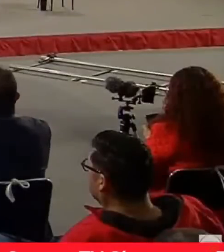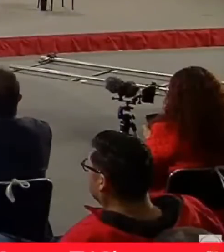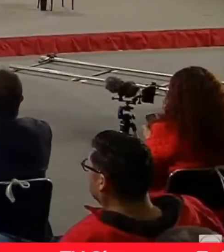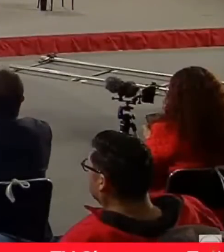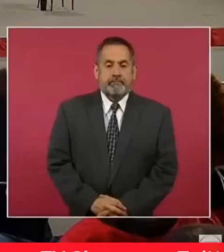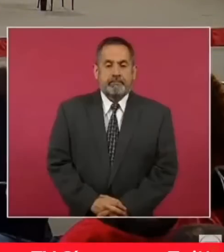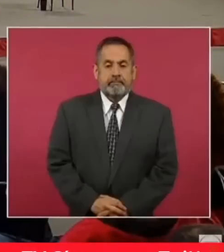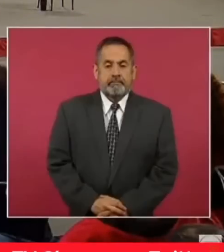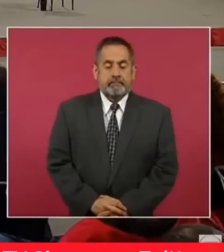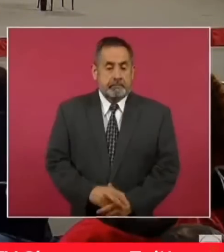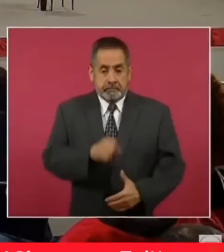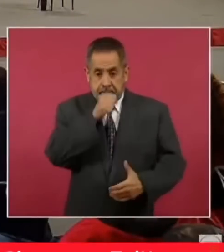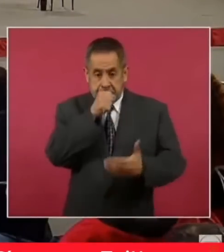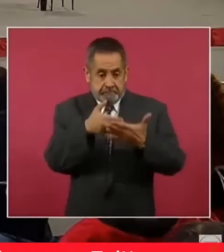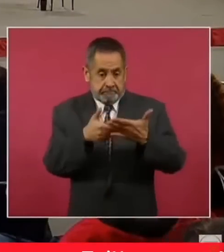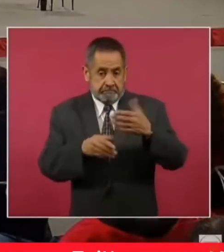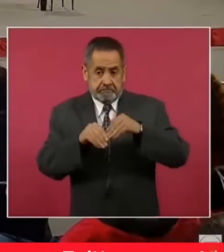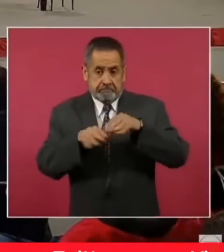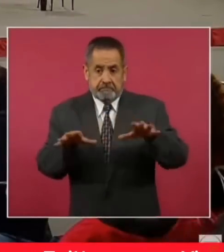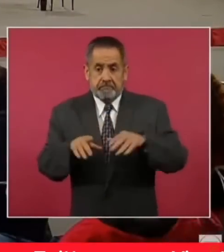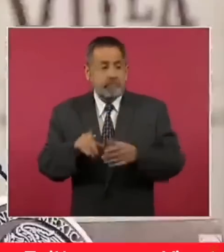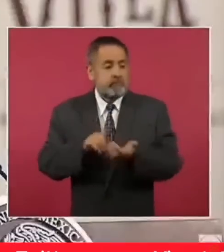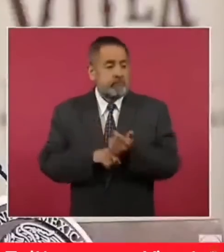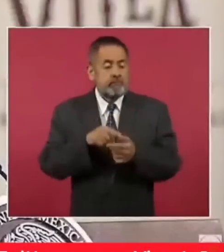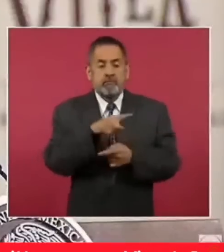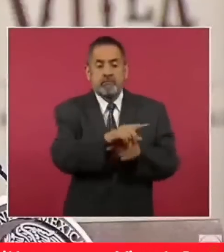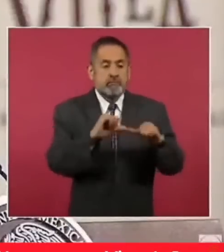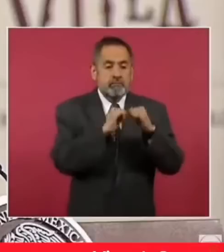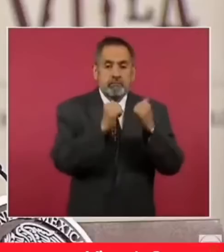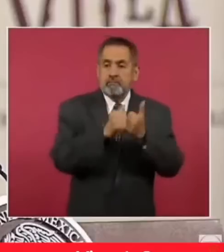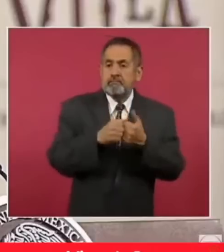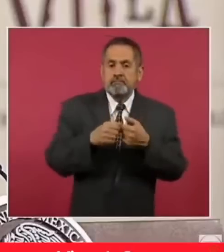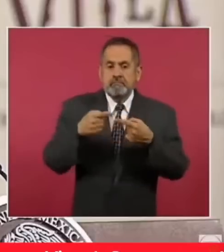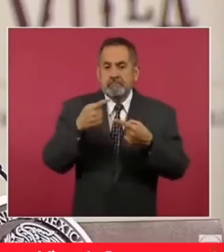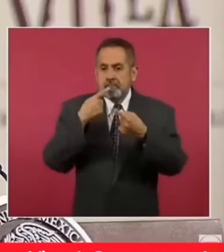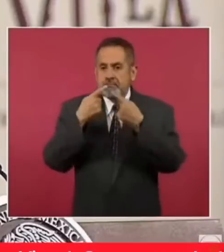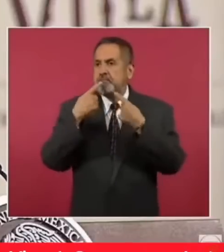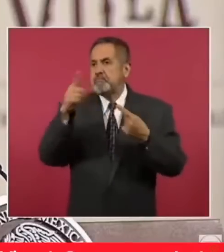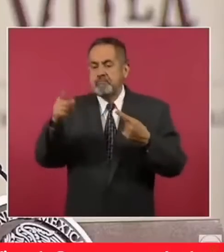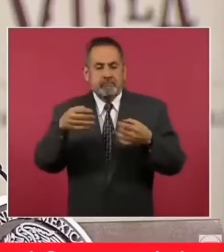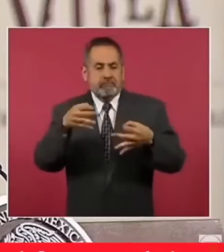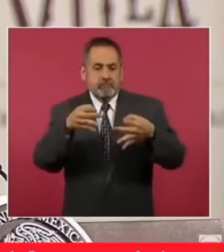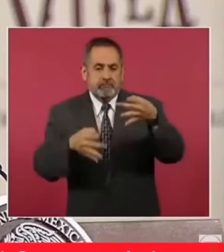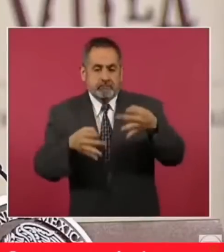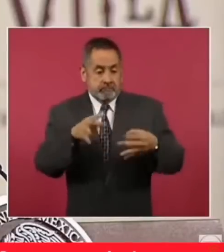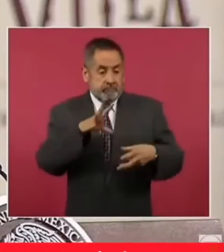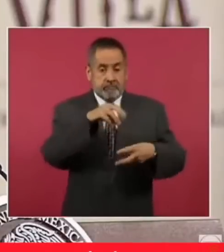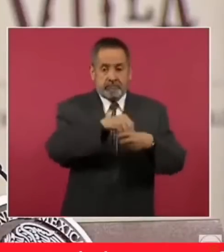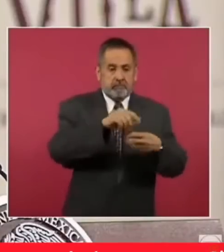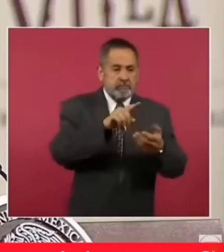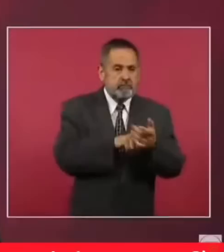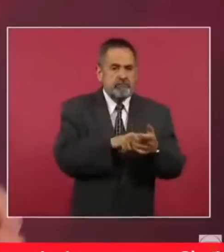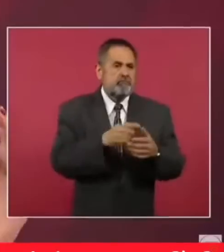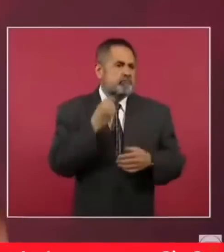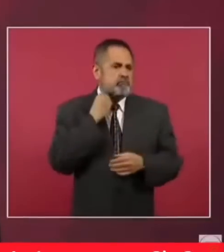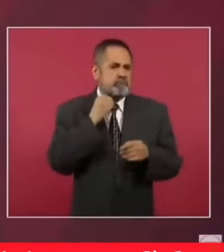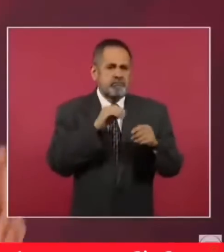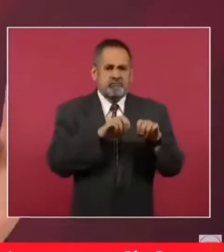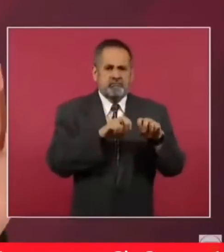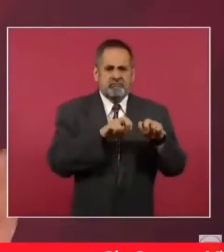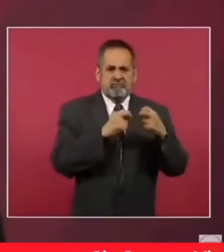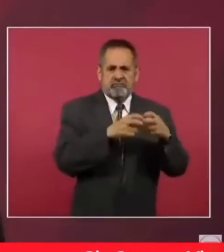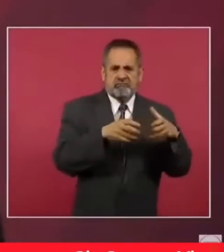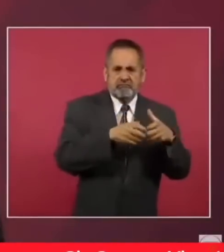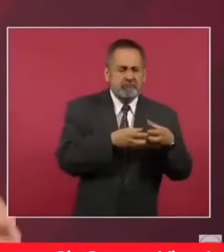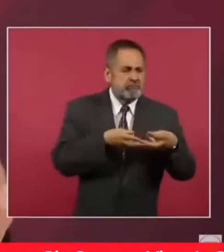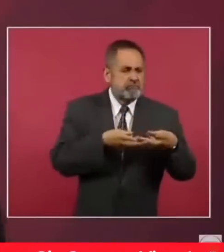han emprendido batallas jurídicas. Y tienen todo un despacho para eso. Y gastan millones